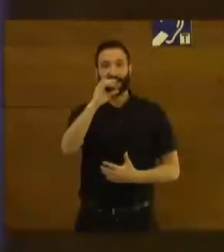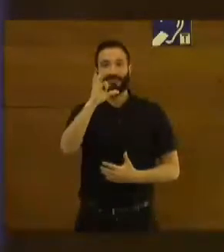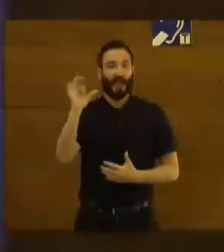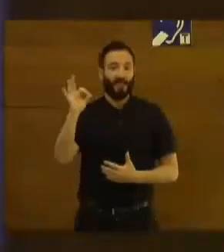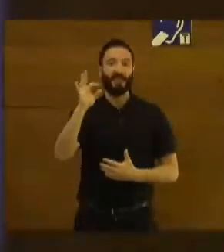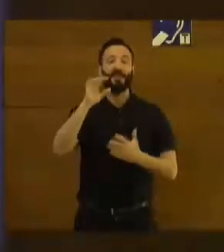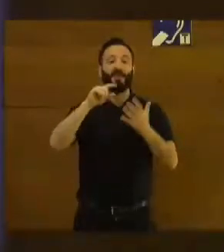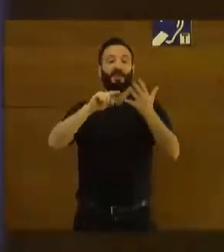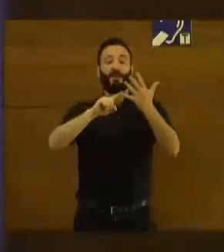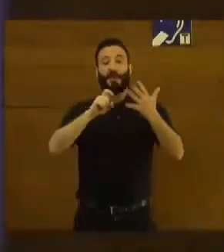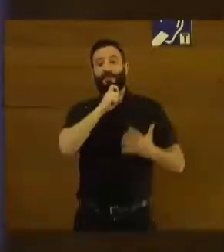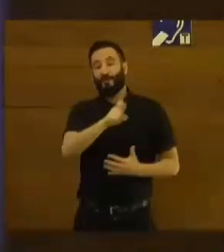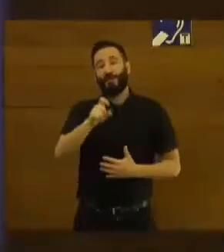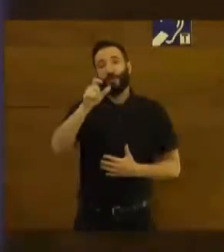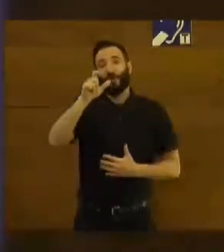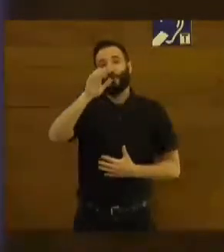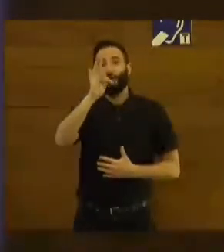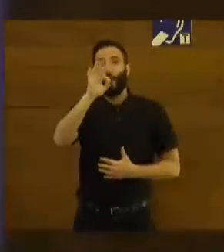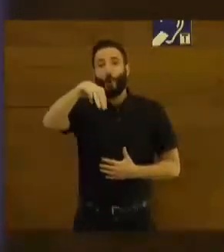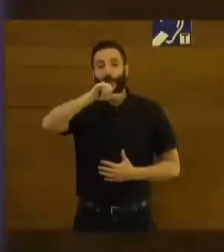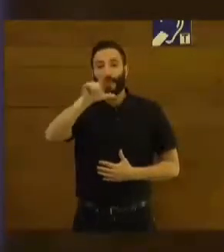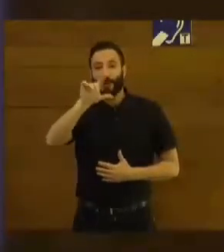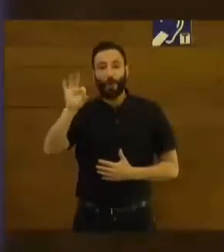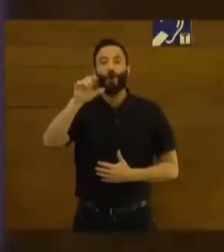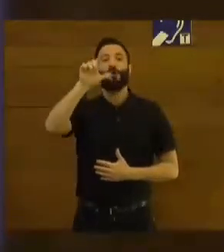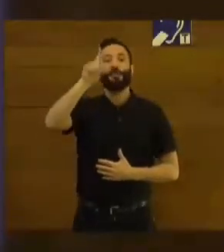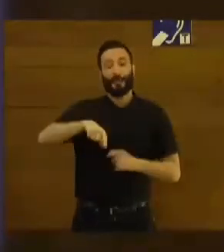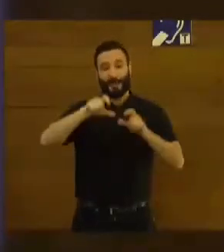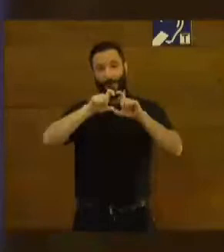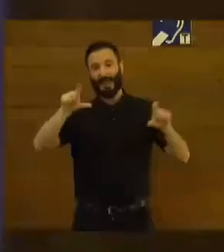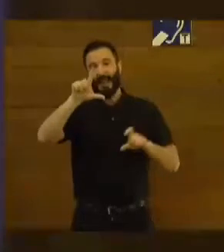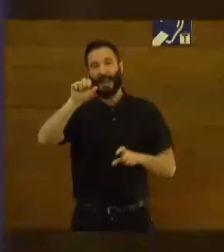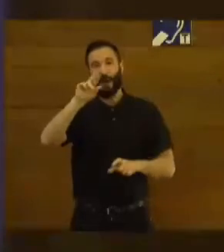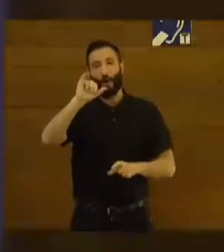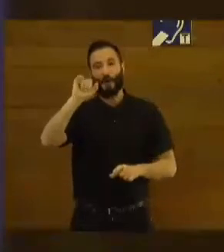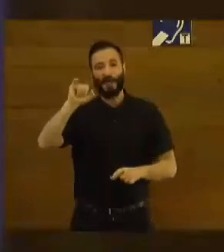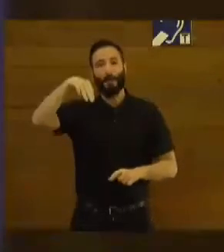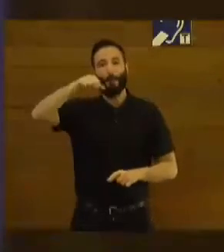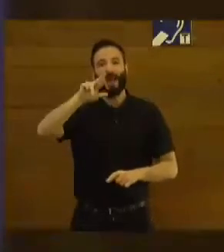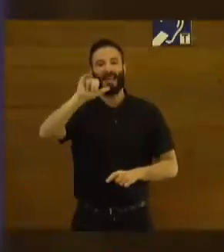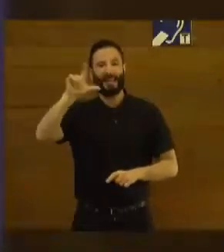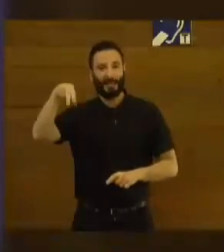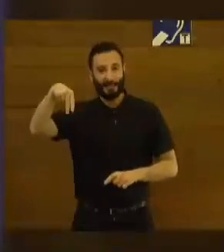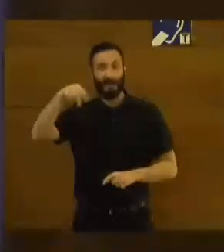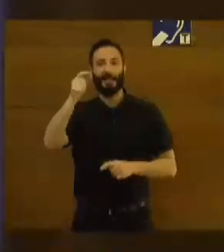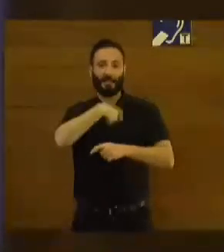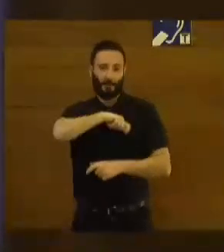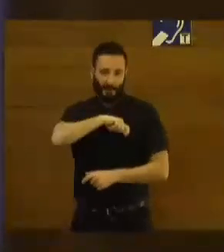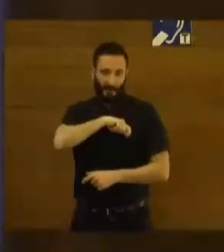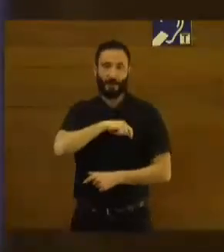Leroy Merlín España. Realmente, el jurado, valga decirlo, ha tenido una tarea muy difícil,